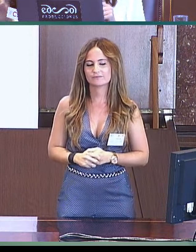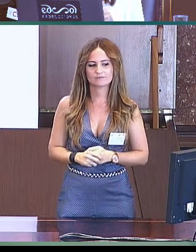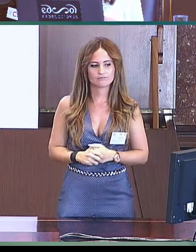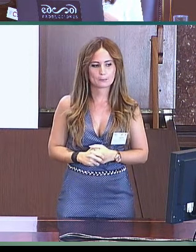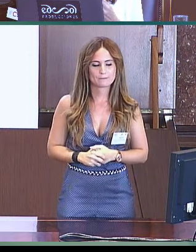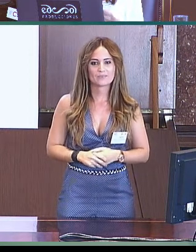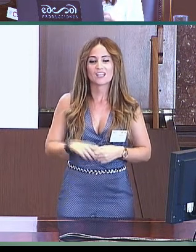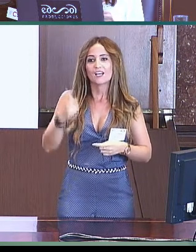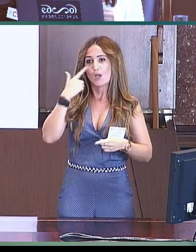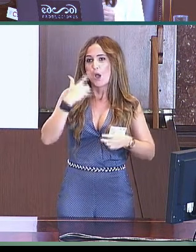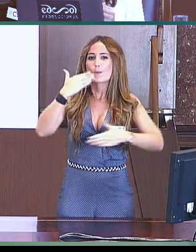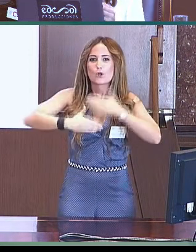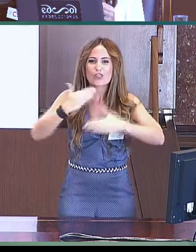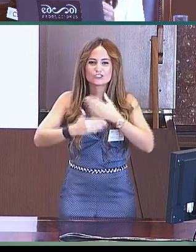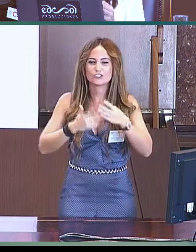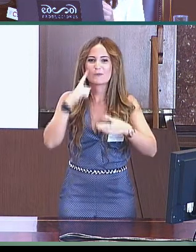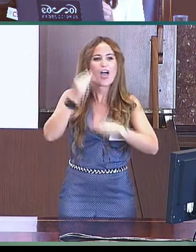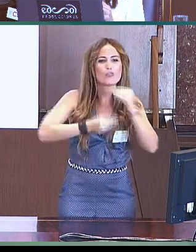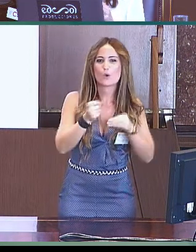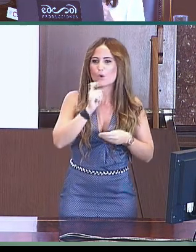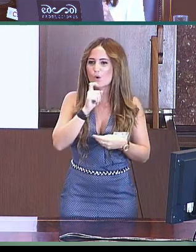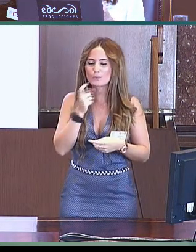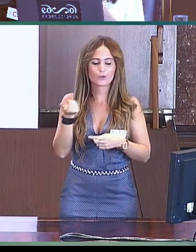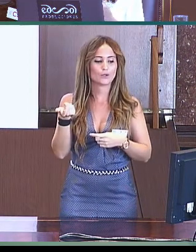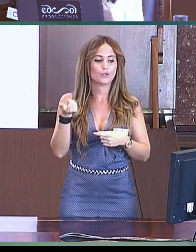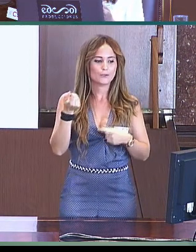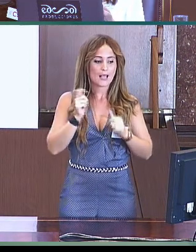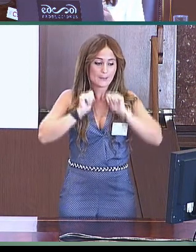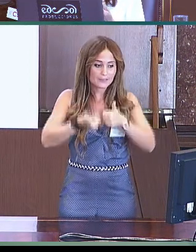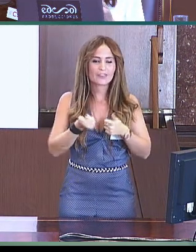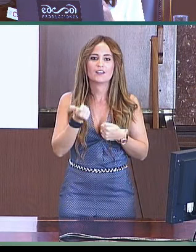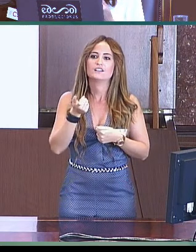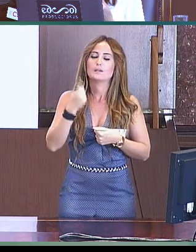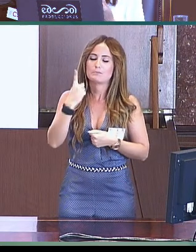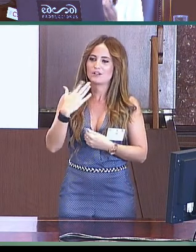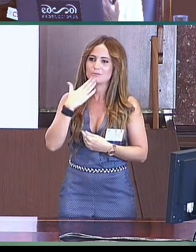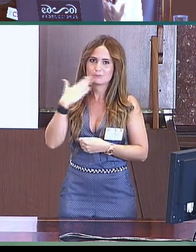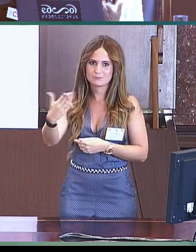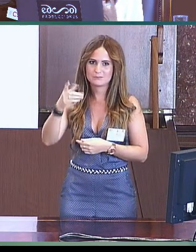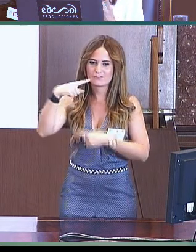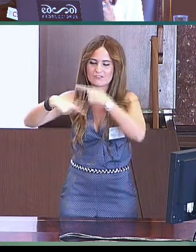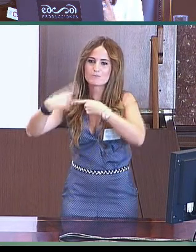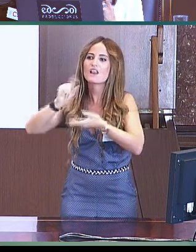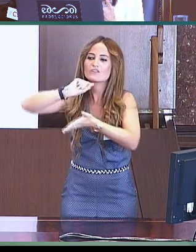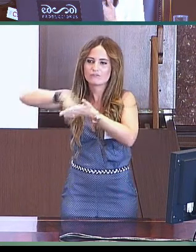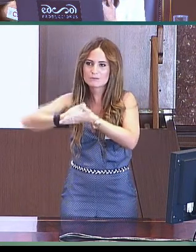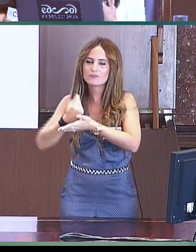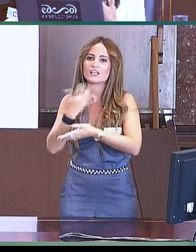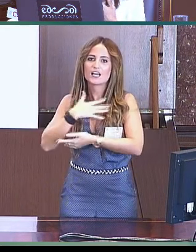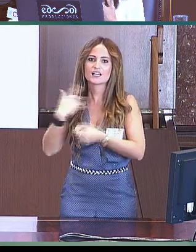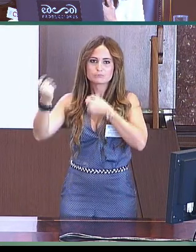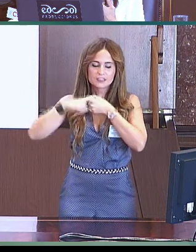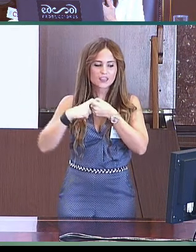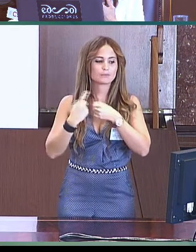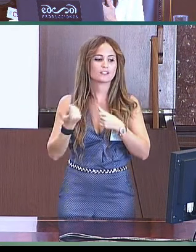Bueno, el procedimiento que hemos seguido es, primero, pedir el consentimiento informado a las familias.